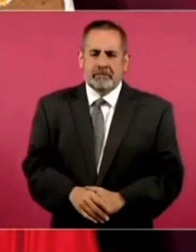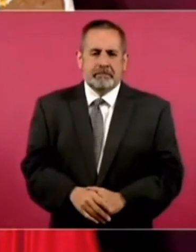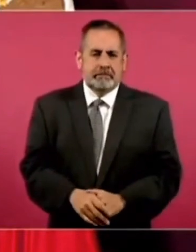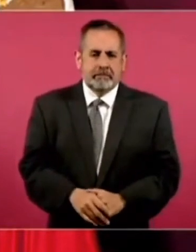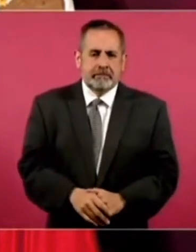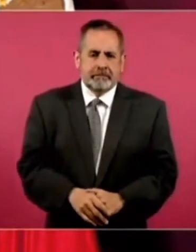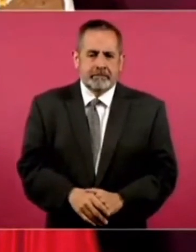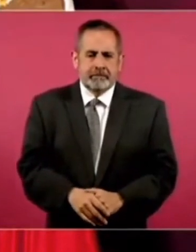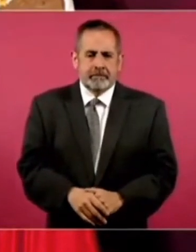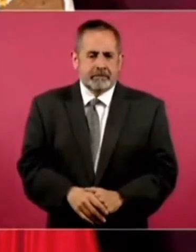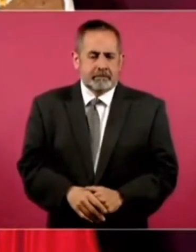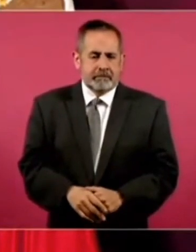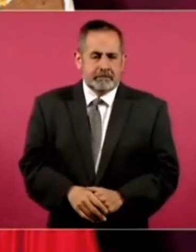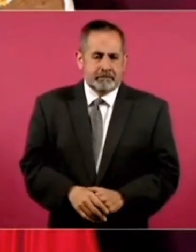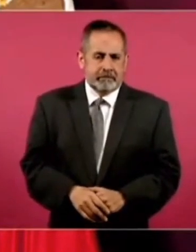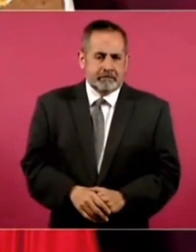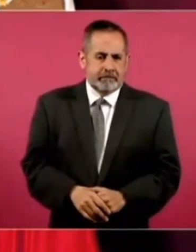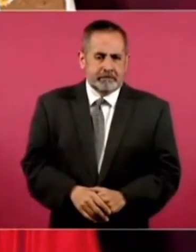No para.